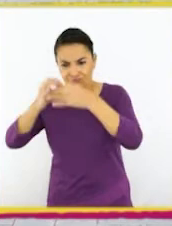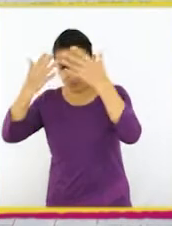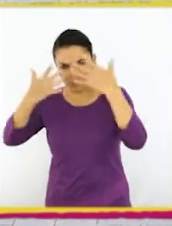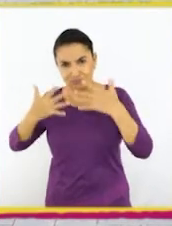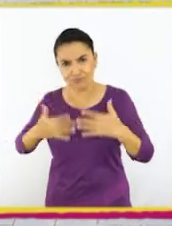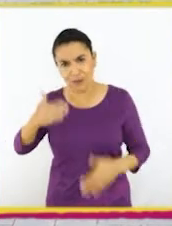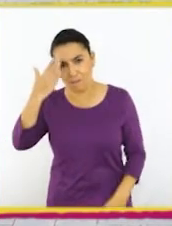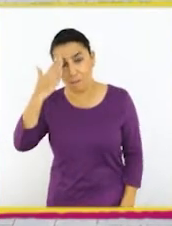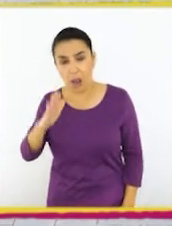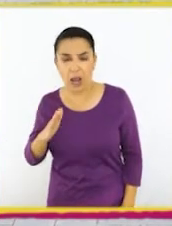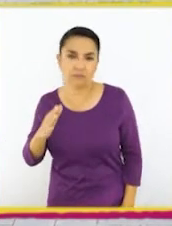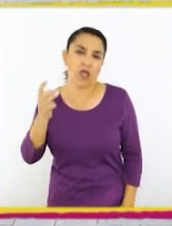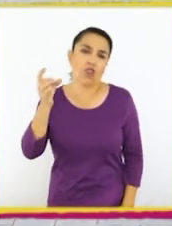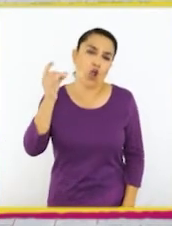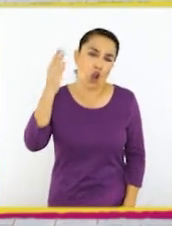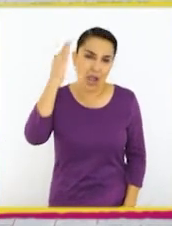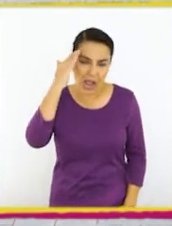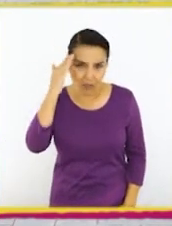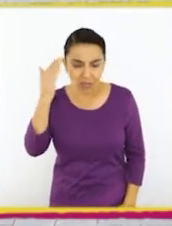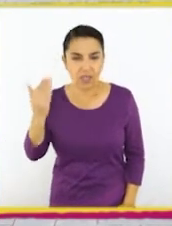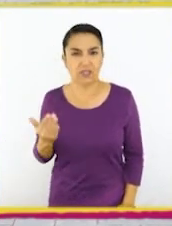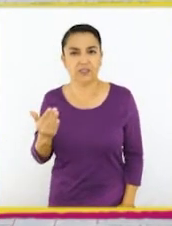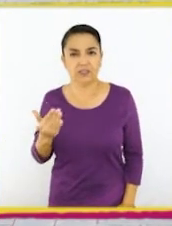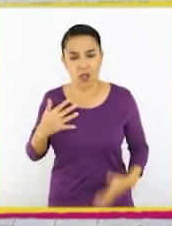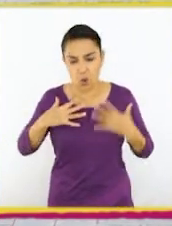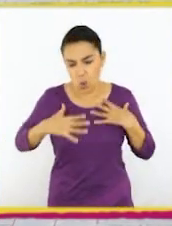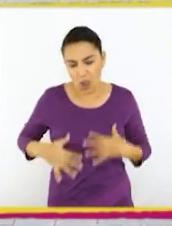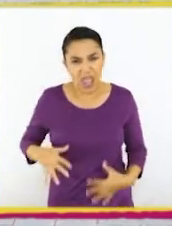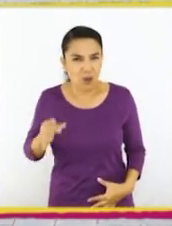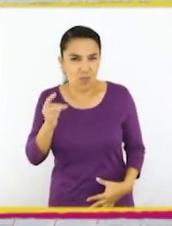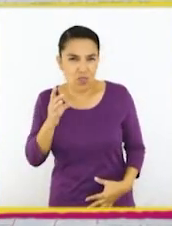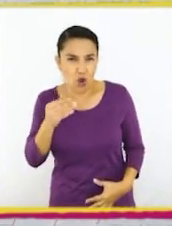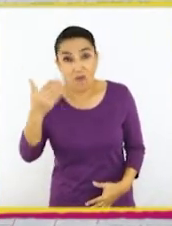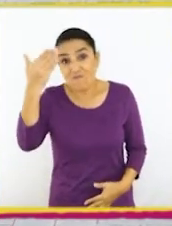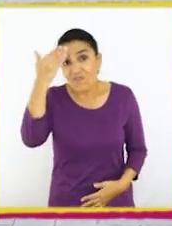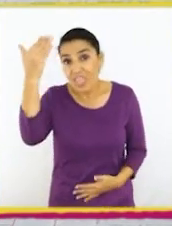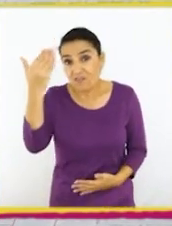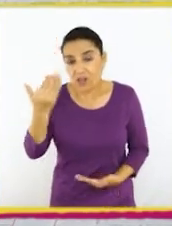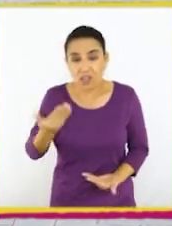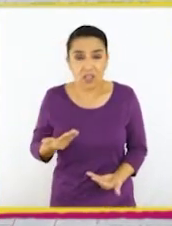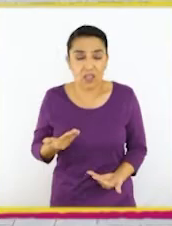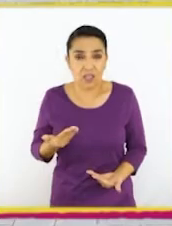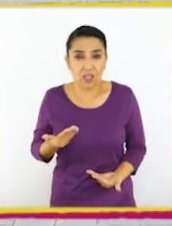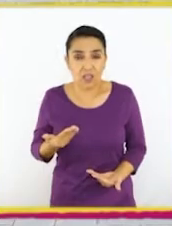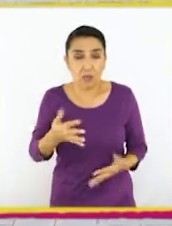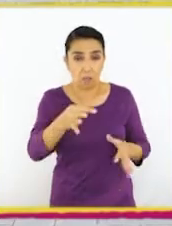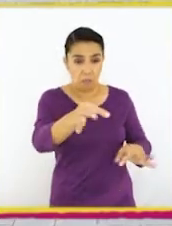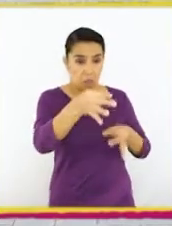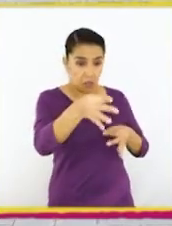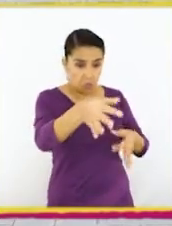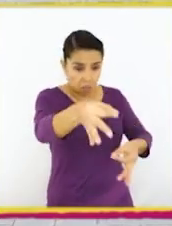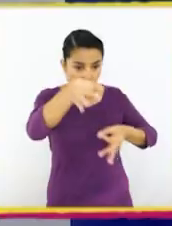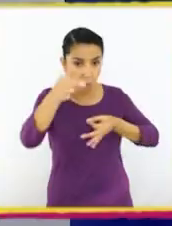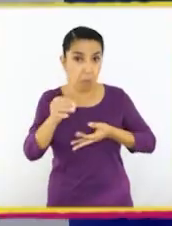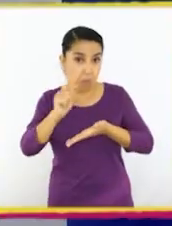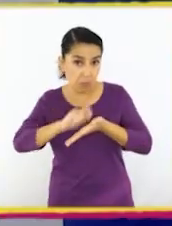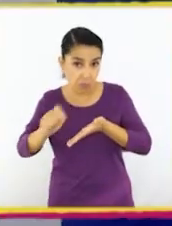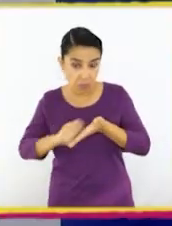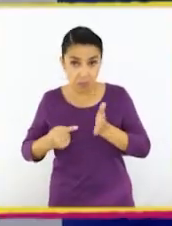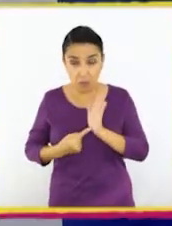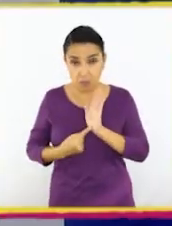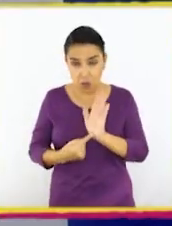como un poco de dolor de cabeza, en el cuerpo o un poquito de fiebre. Y me dio esta receta